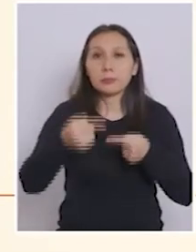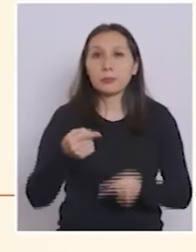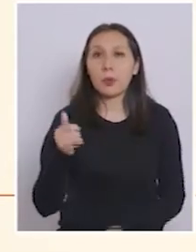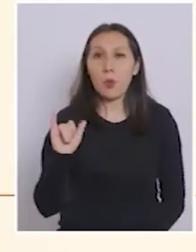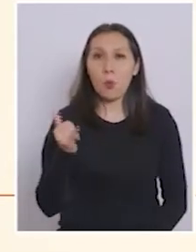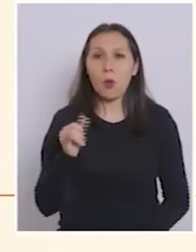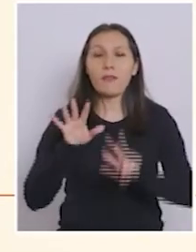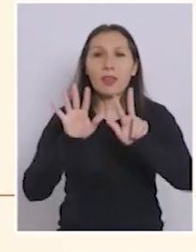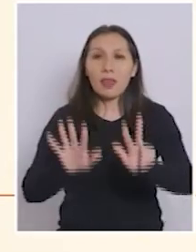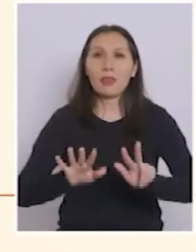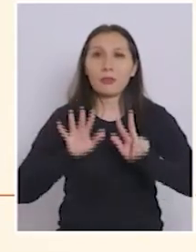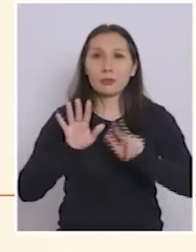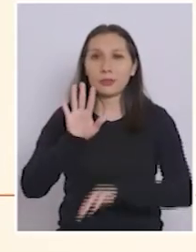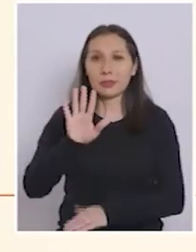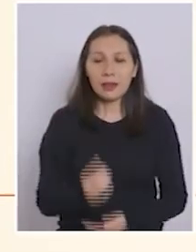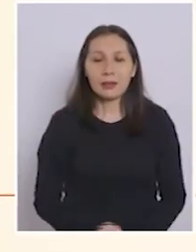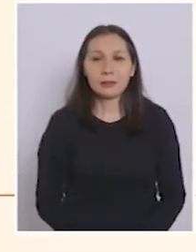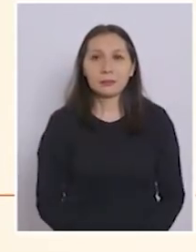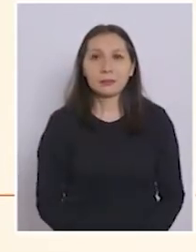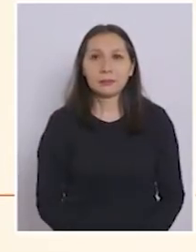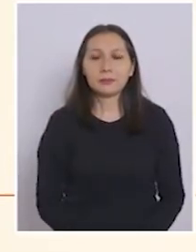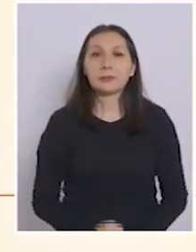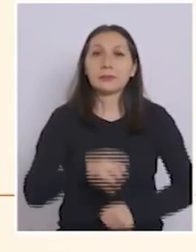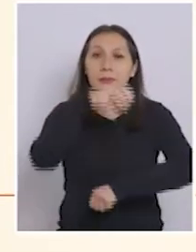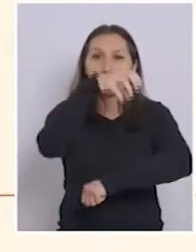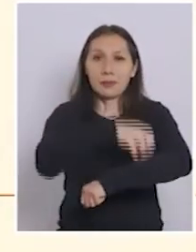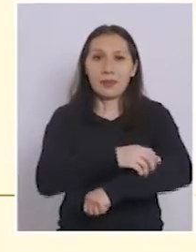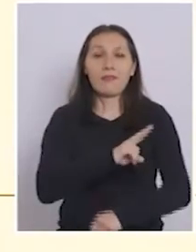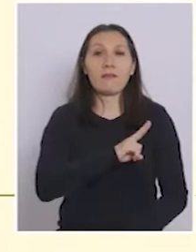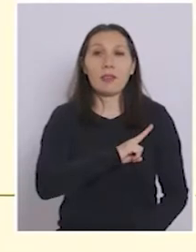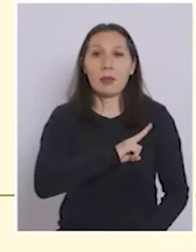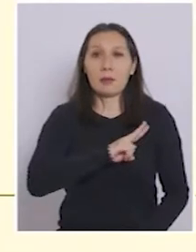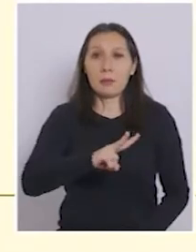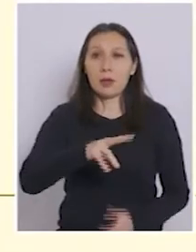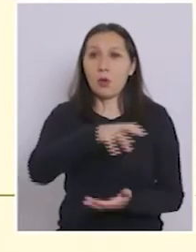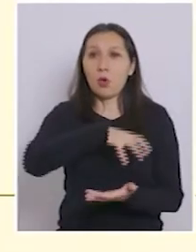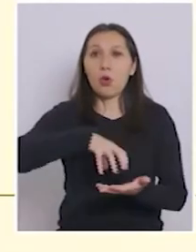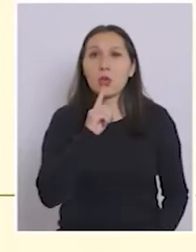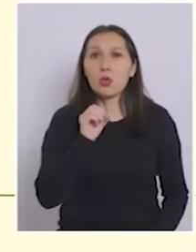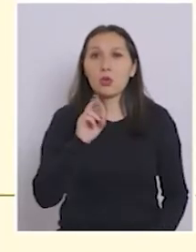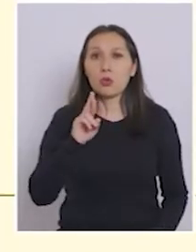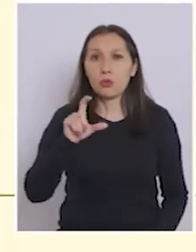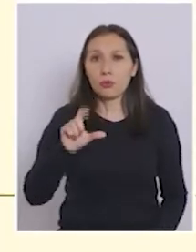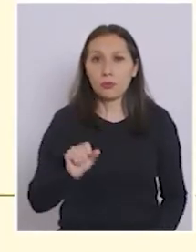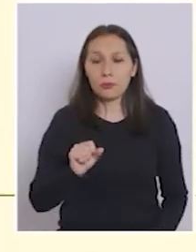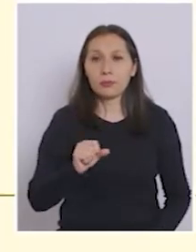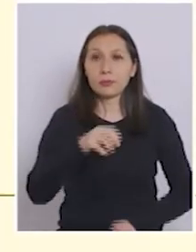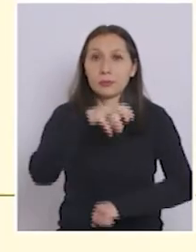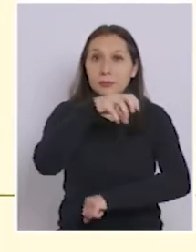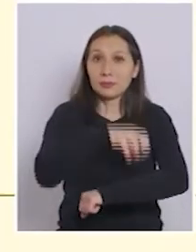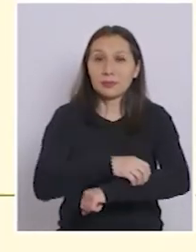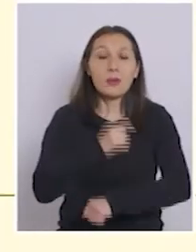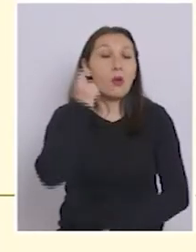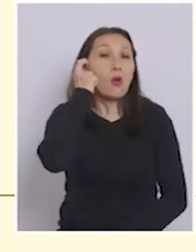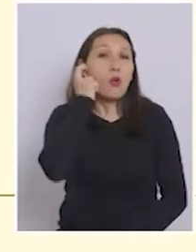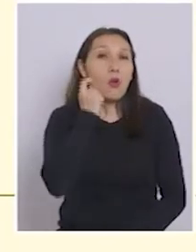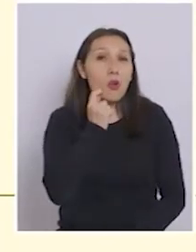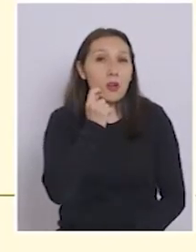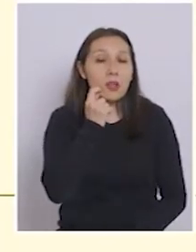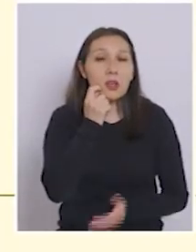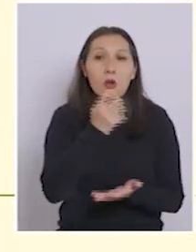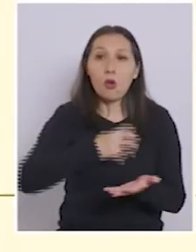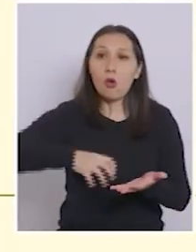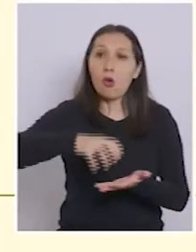18 a las 5 de la mañana. En la región de Valparaíso, la comuna de Pedorca. En la región de O'Higgins, las